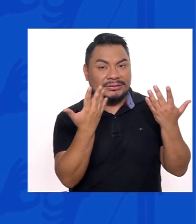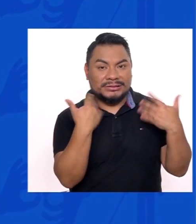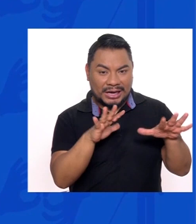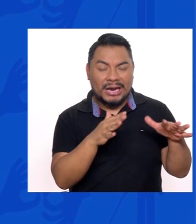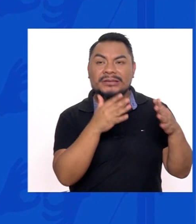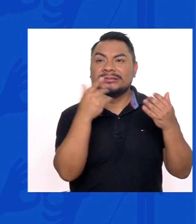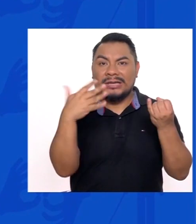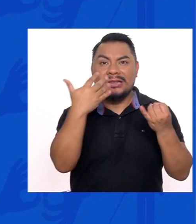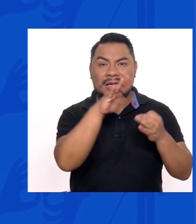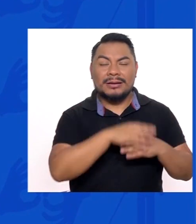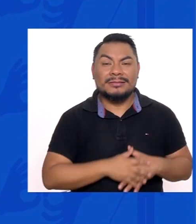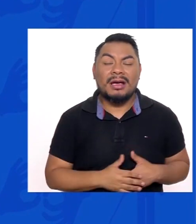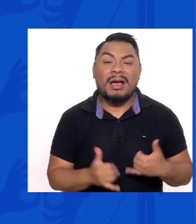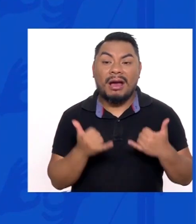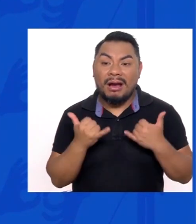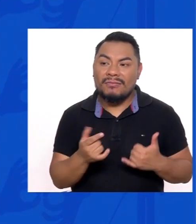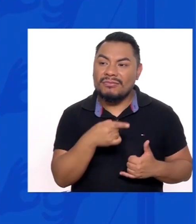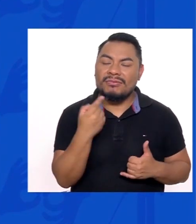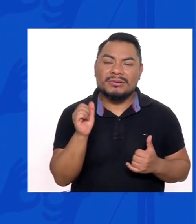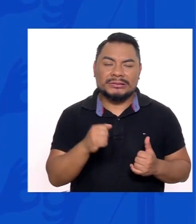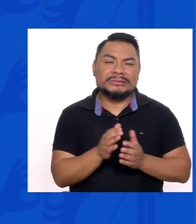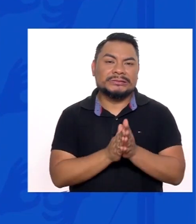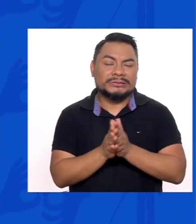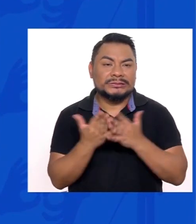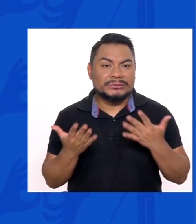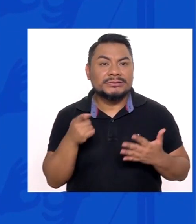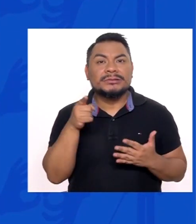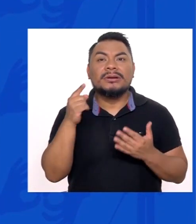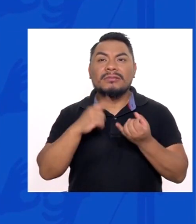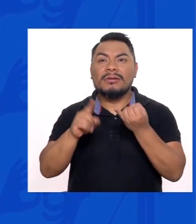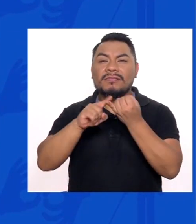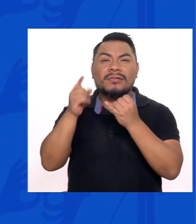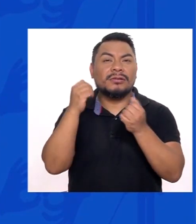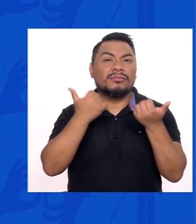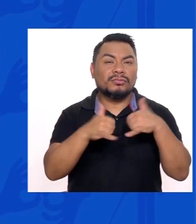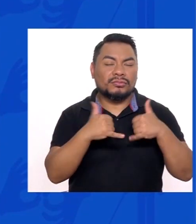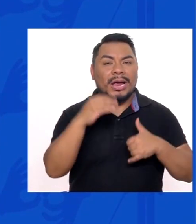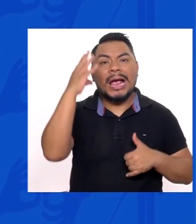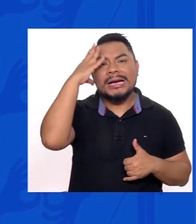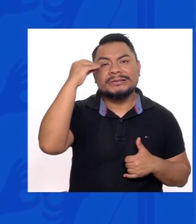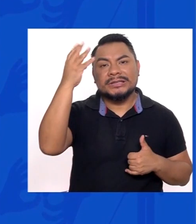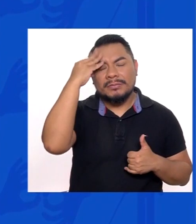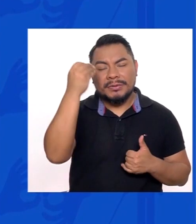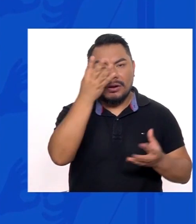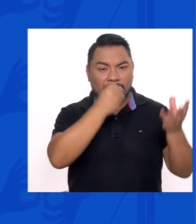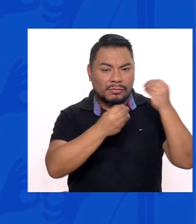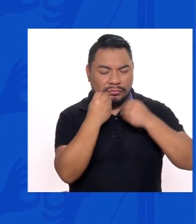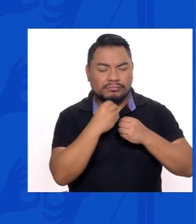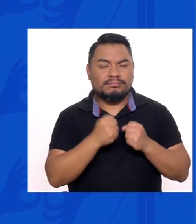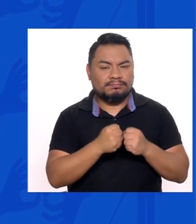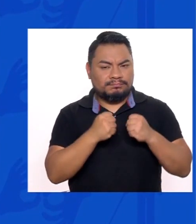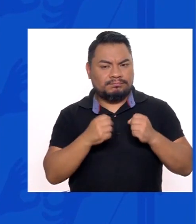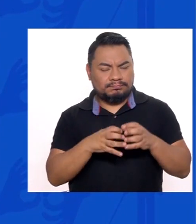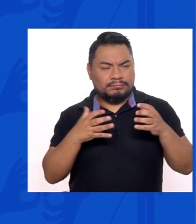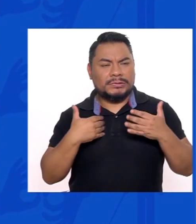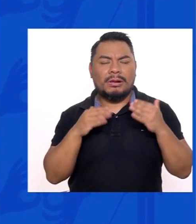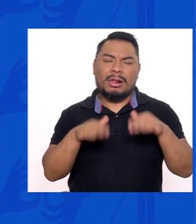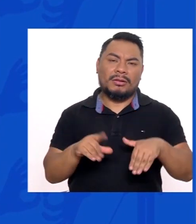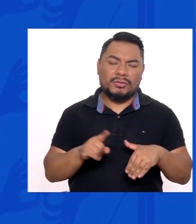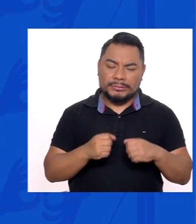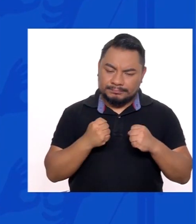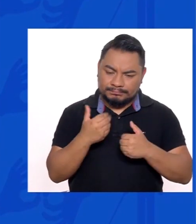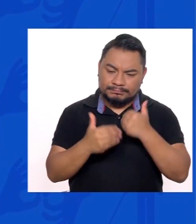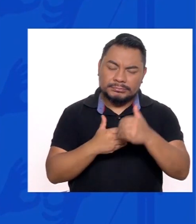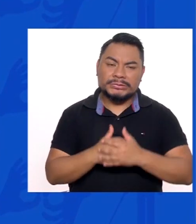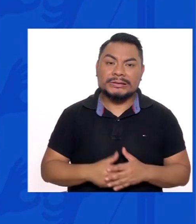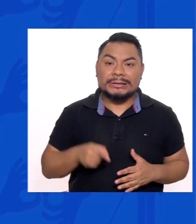Pero este... Yo creo que también Me sirvió muchísimo De experiencia Para agarrar más fuerza Para no rendirme Y yo creo